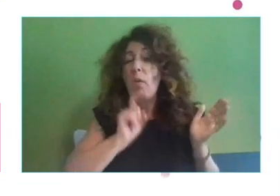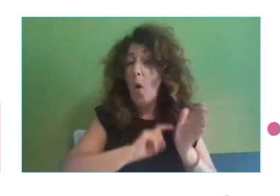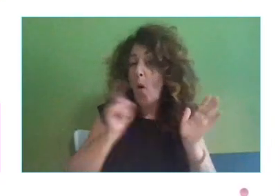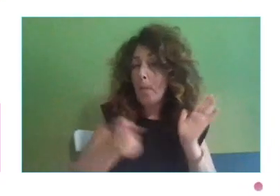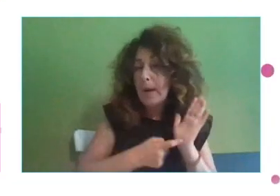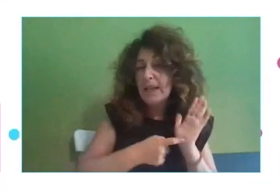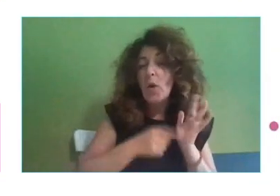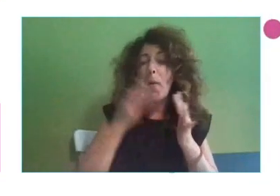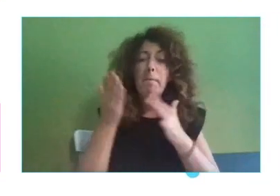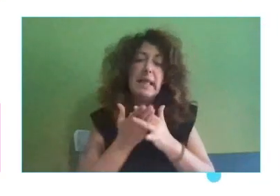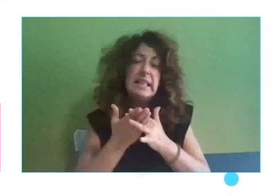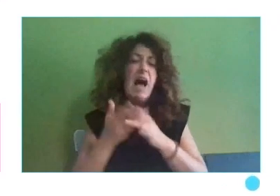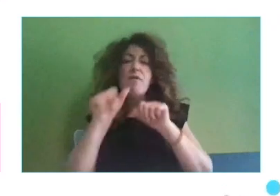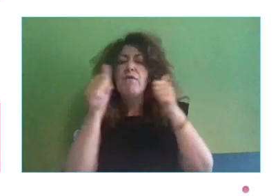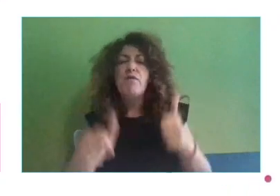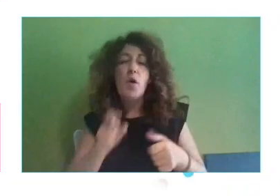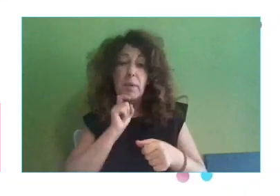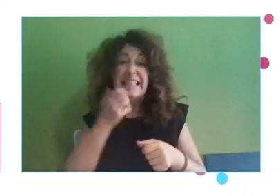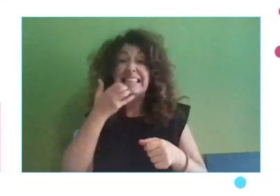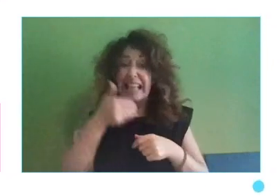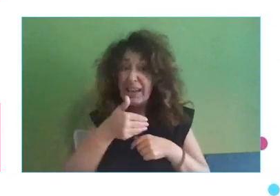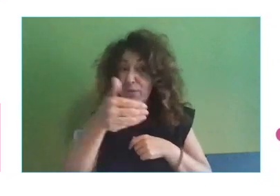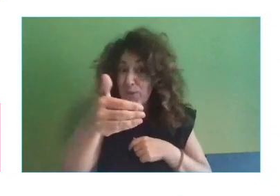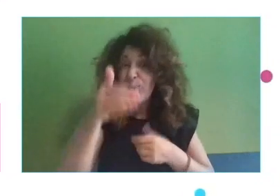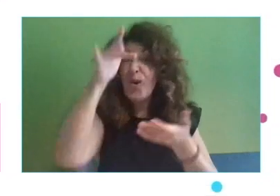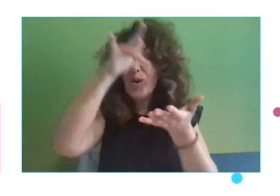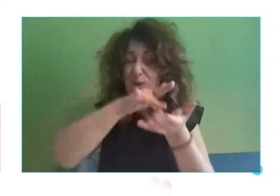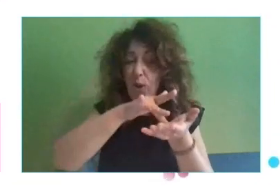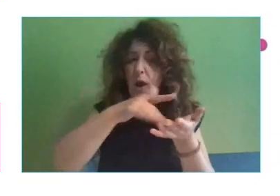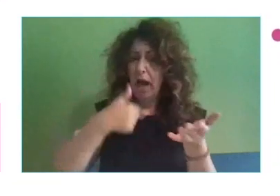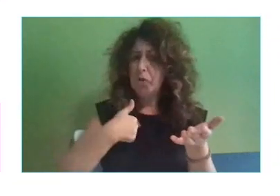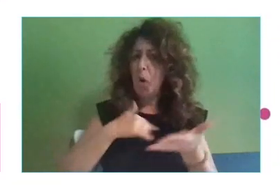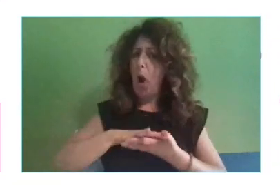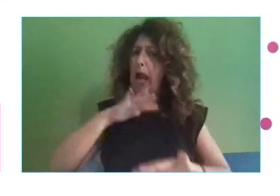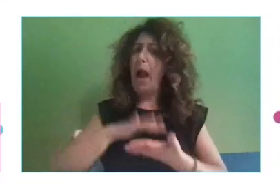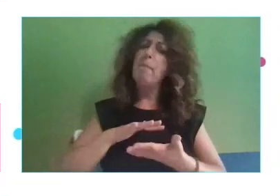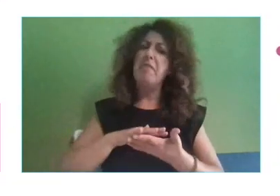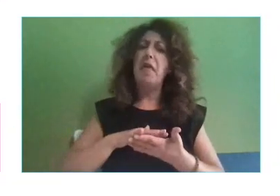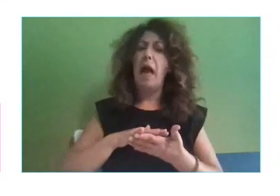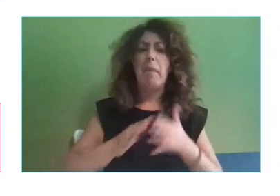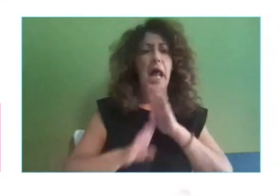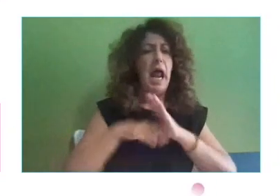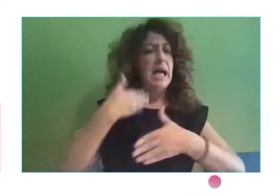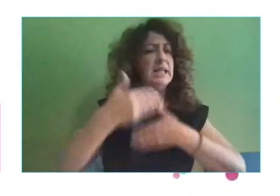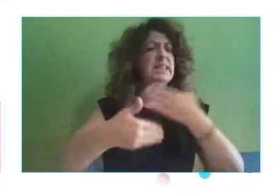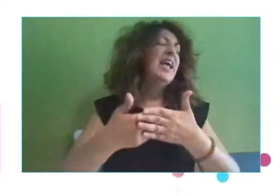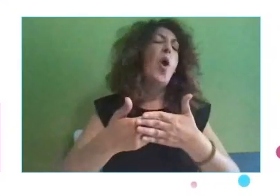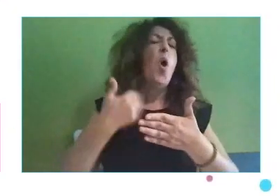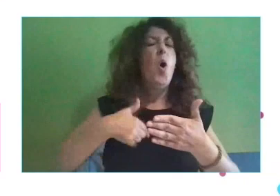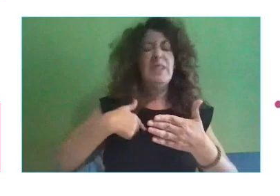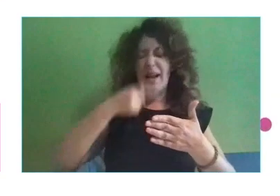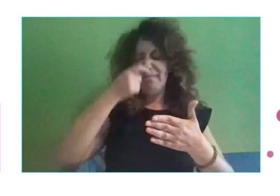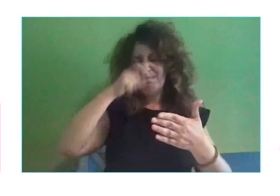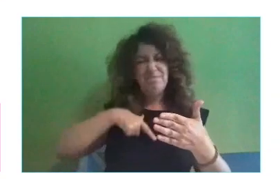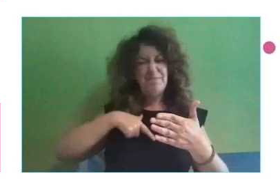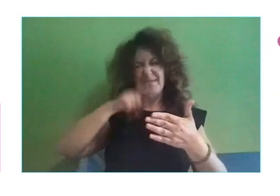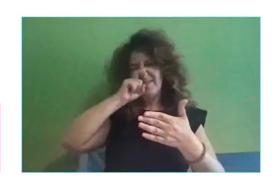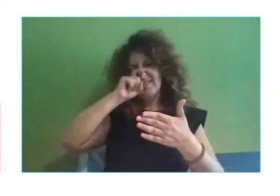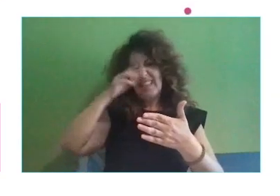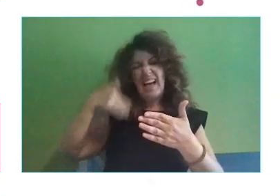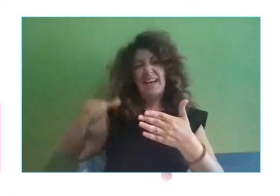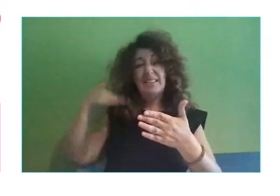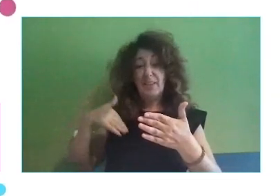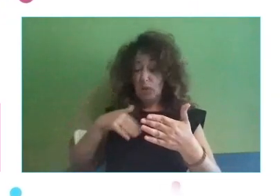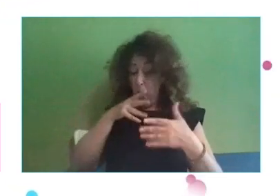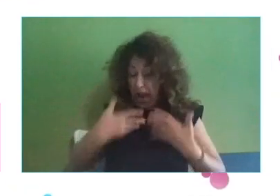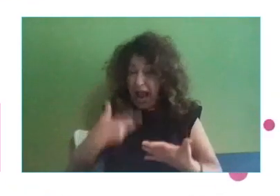si todavía existe, estaré capacitado para desempeñarla o me habré quedado obsoleto u obsoleta? ¿Tengo a día de hoy las capacidades necesarias para adaptarme al